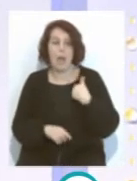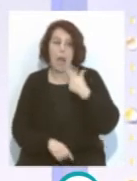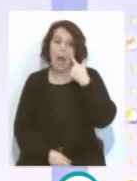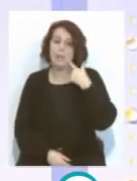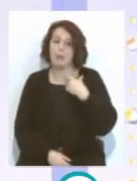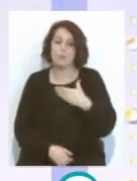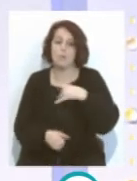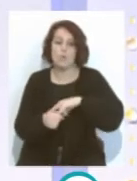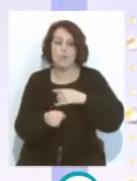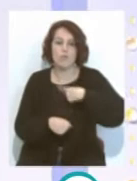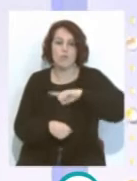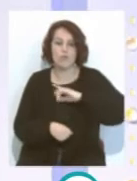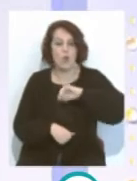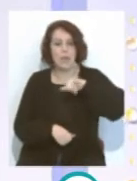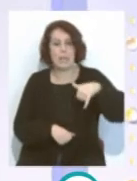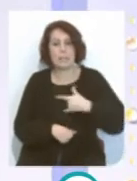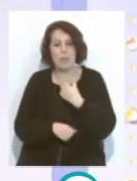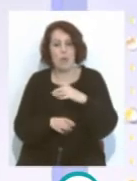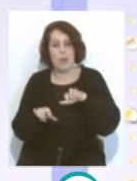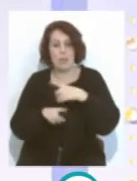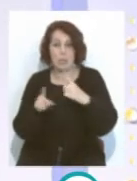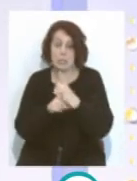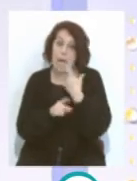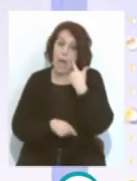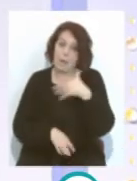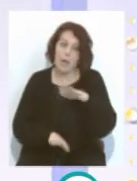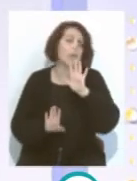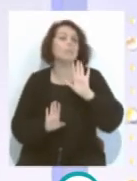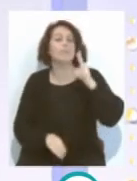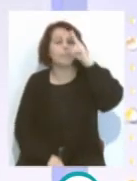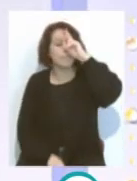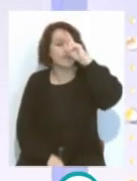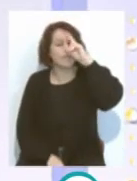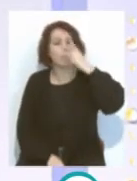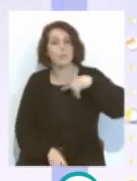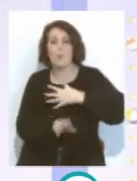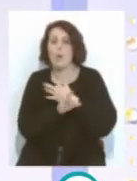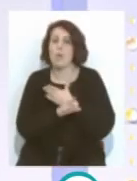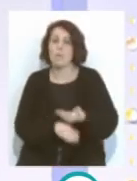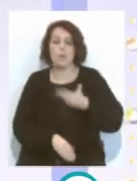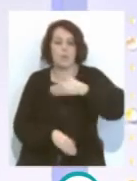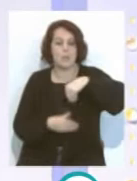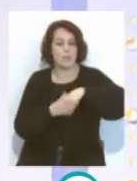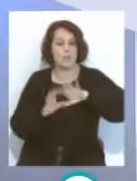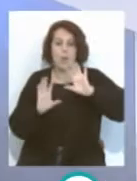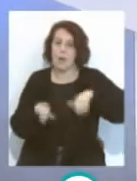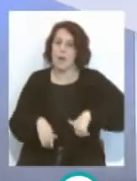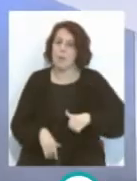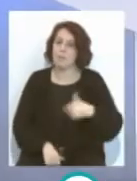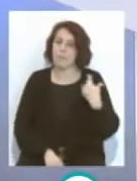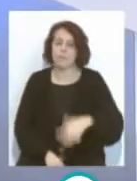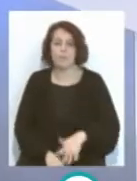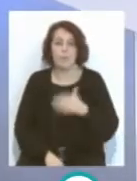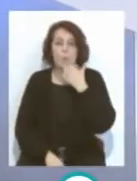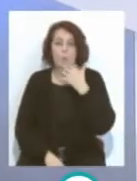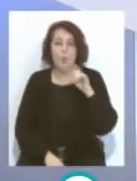lunes lo notamos un poquito cansado frente al Cádiz, aunque también hay preocupación por el estado de muchos jugadores importantes del equipo amarillo. Como es el caso